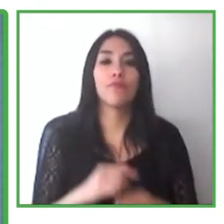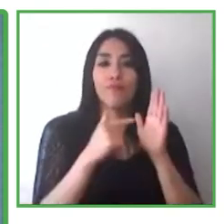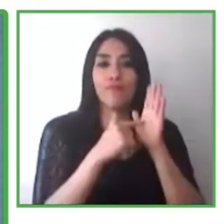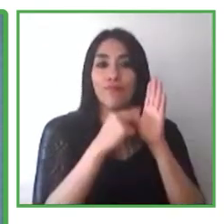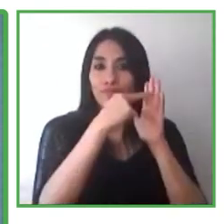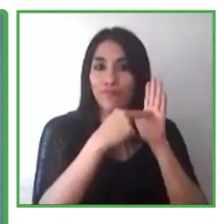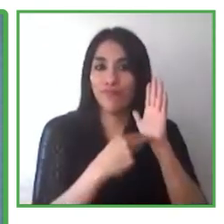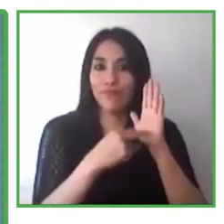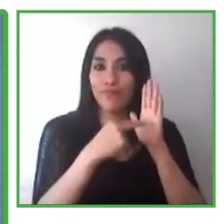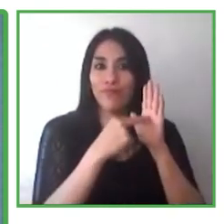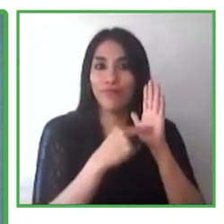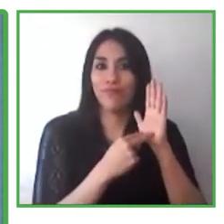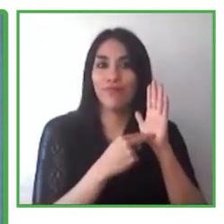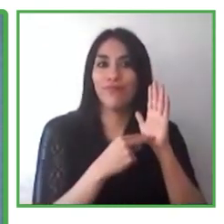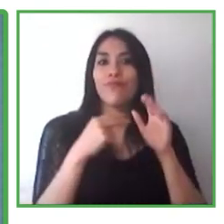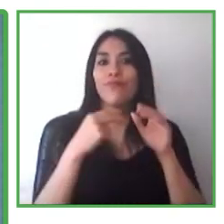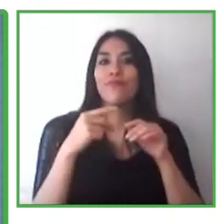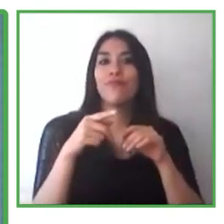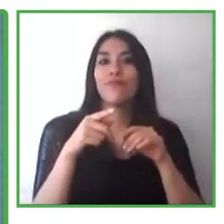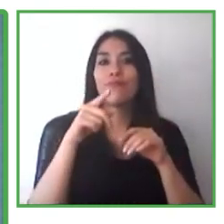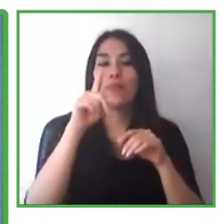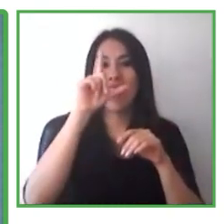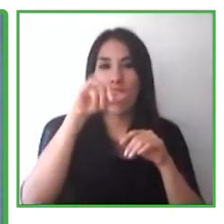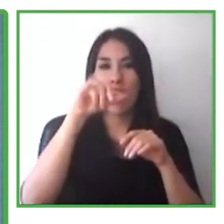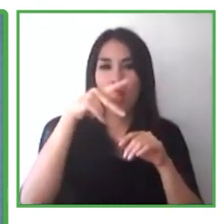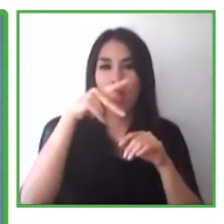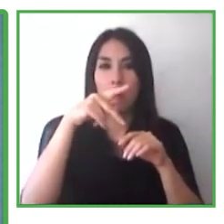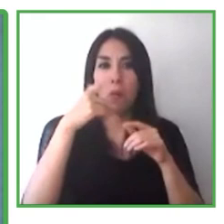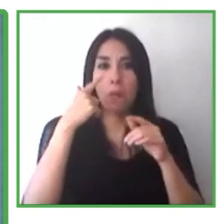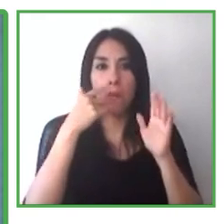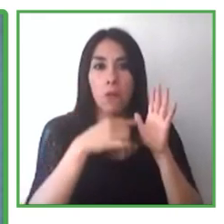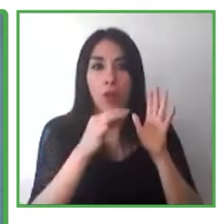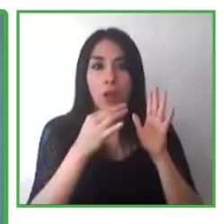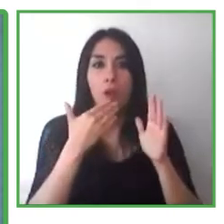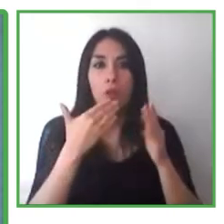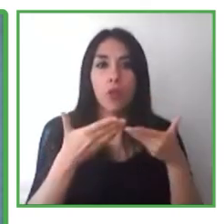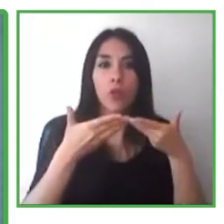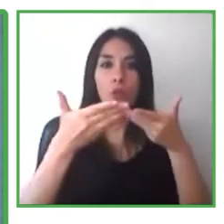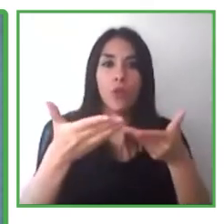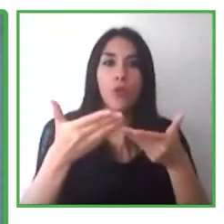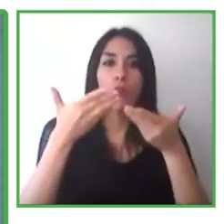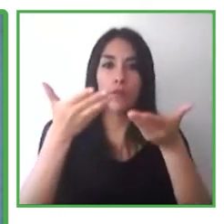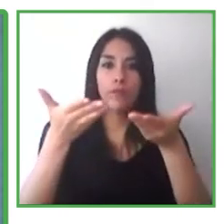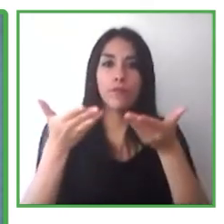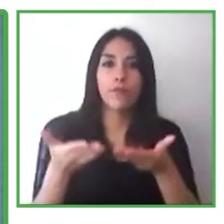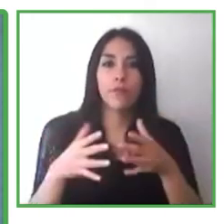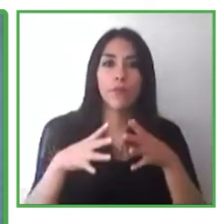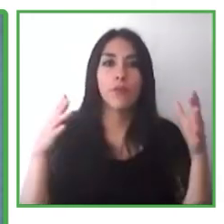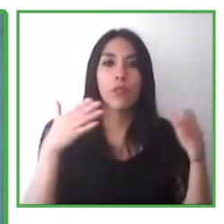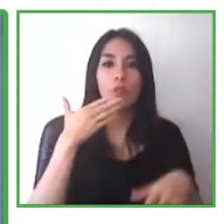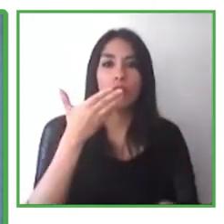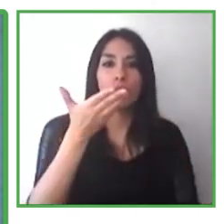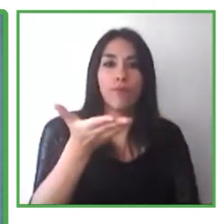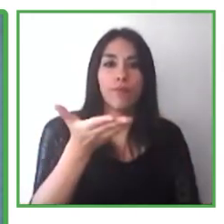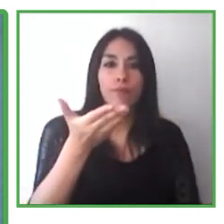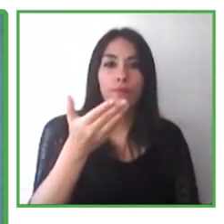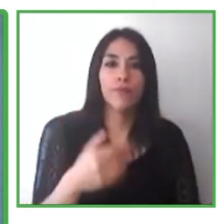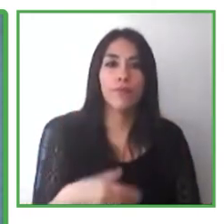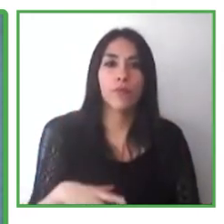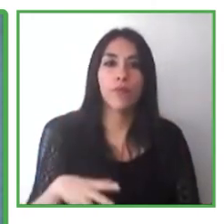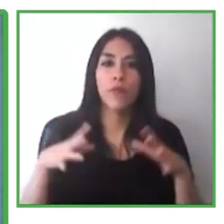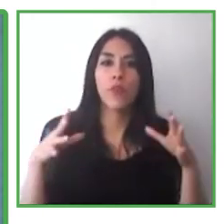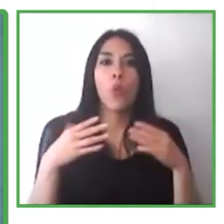Bueno, muchas gracias por la invitación y muchas gracias por su interés y les deseo muy buena suerte con